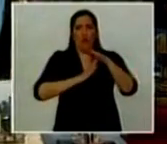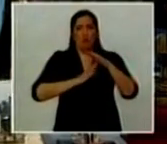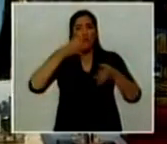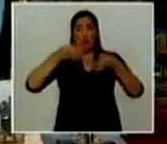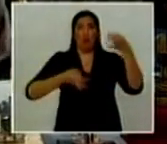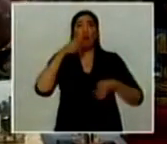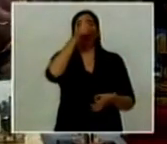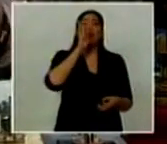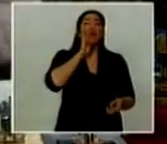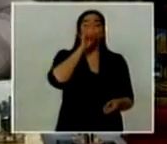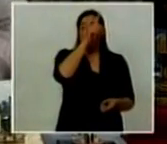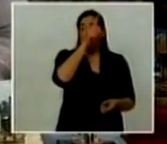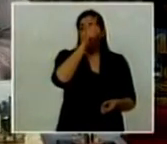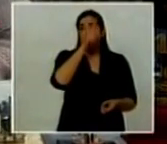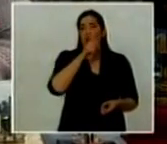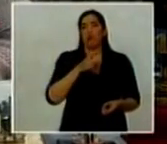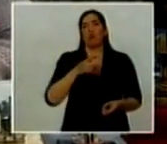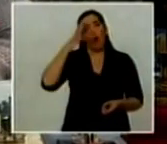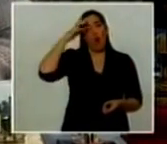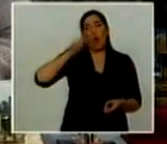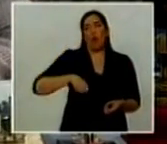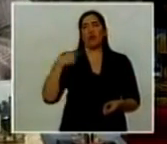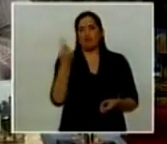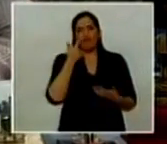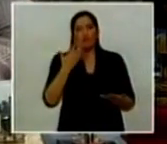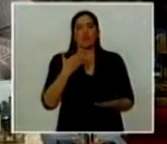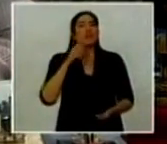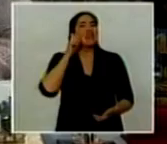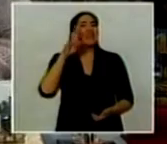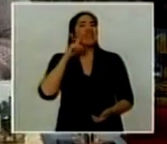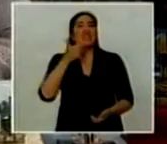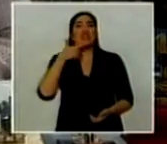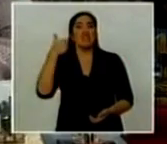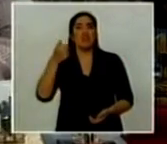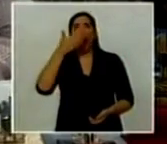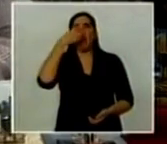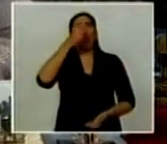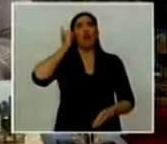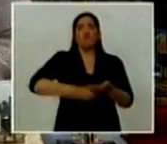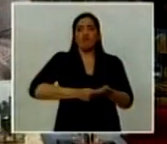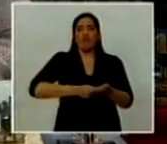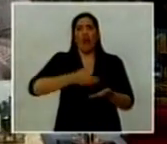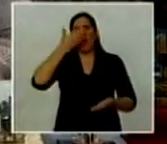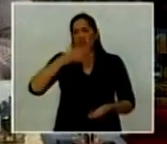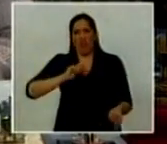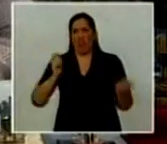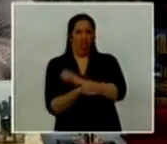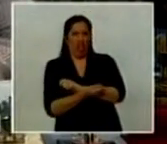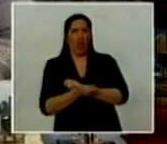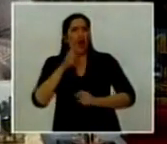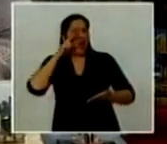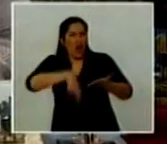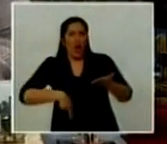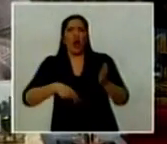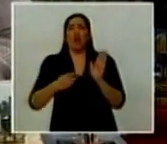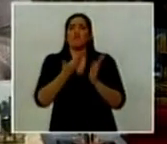Unidos, tal vez en la figura emblemática del juez Griesa, se aplica cualquier cosa, se tergiversan los contratos, no se